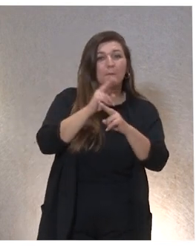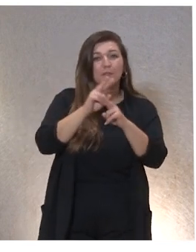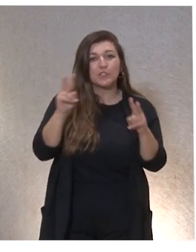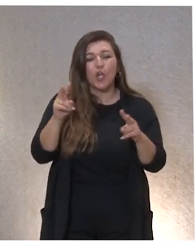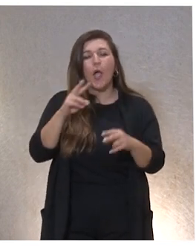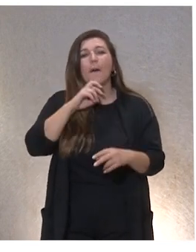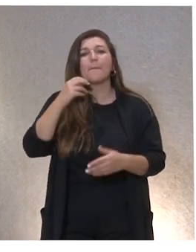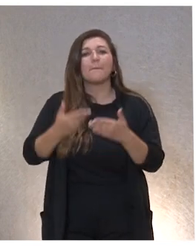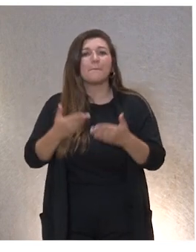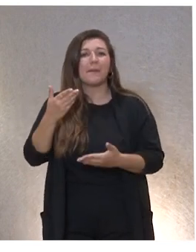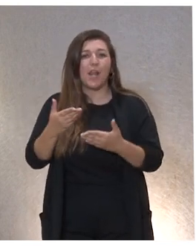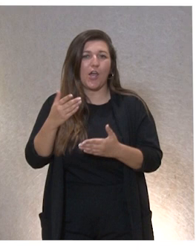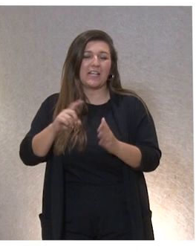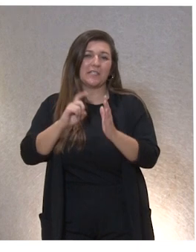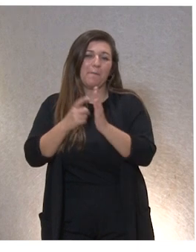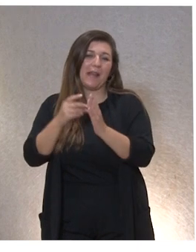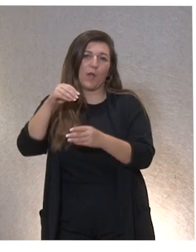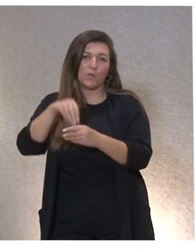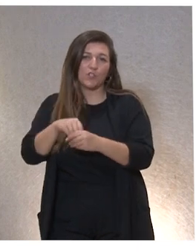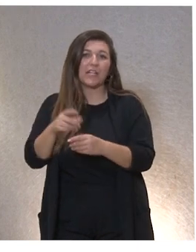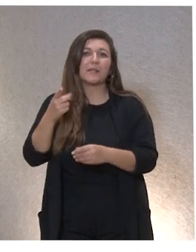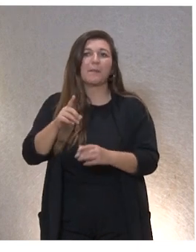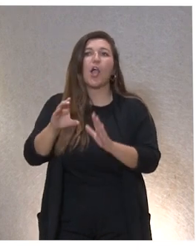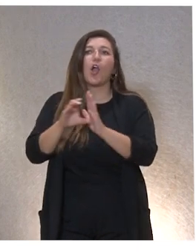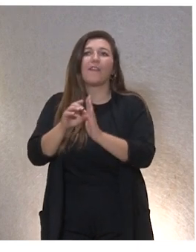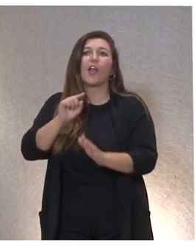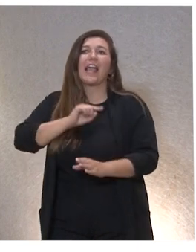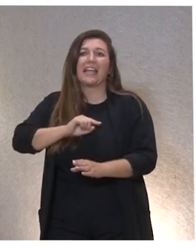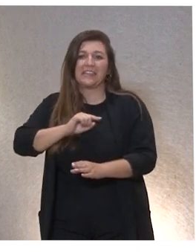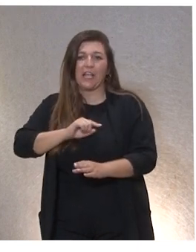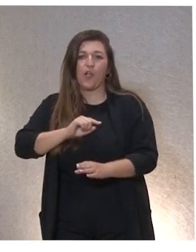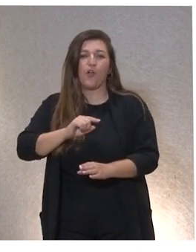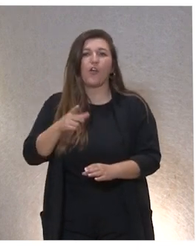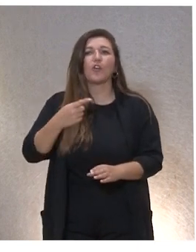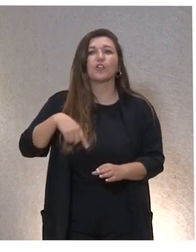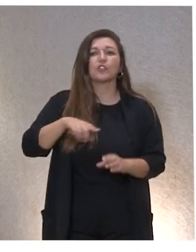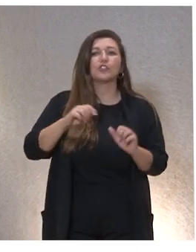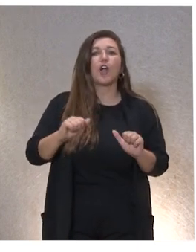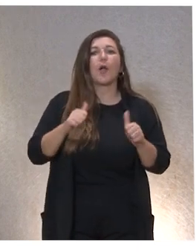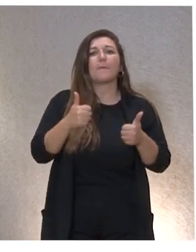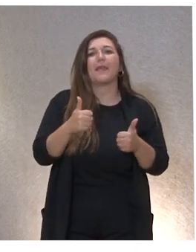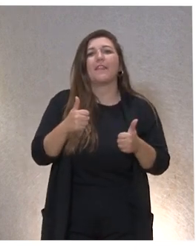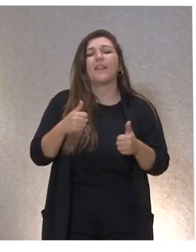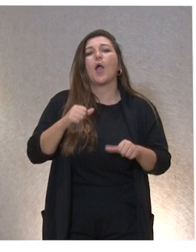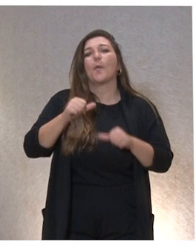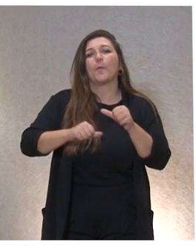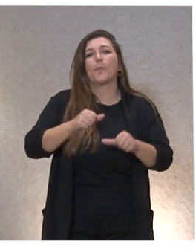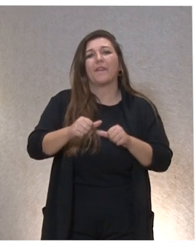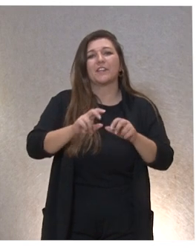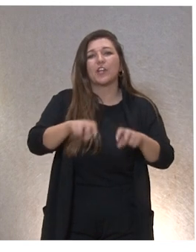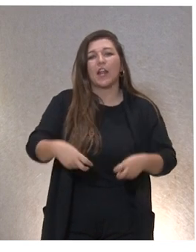y el código ético de plena inclusión que vamos a comenzar un proceso de renovación